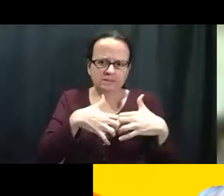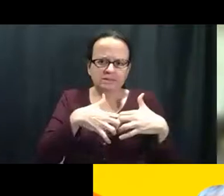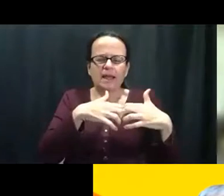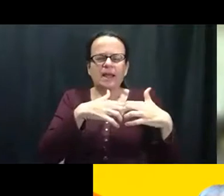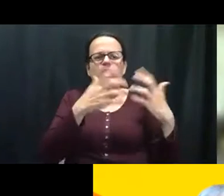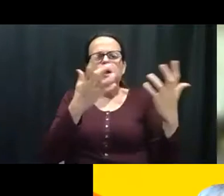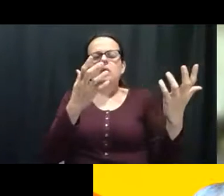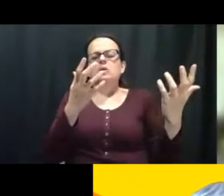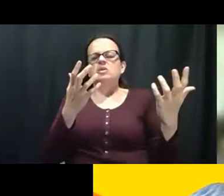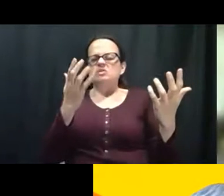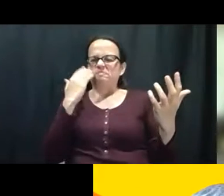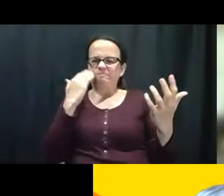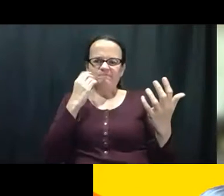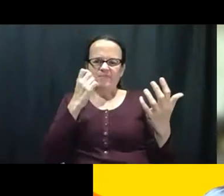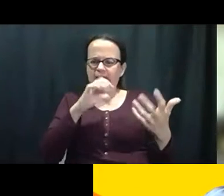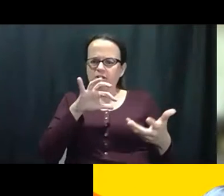estaba, eh,